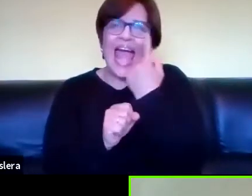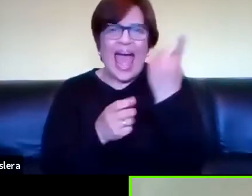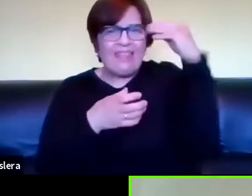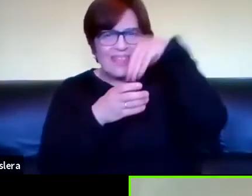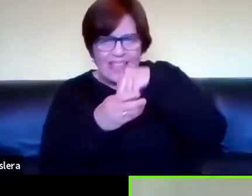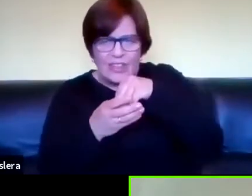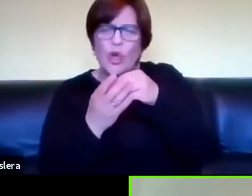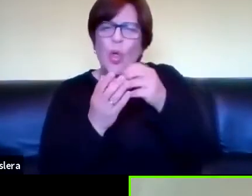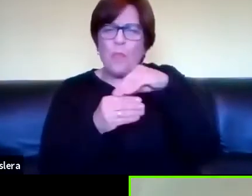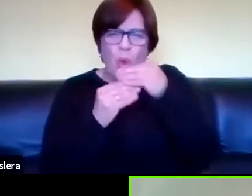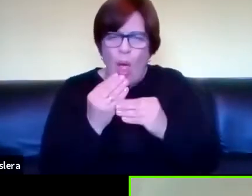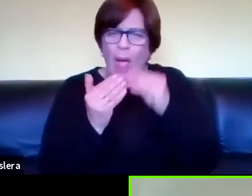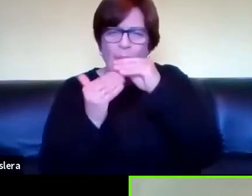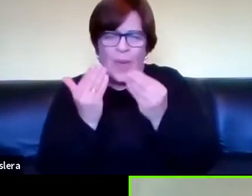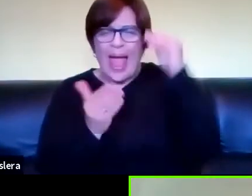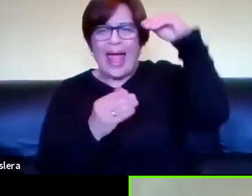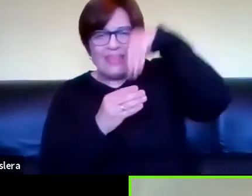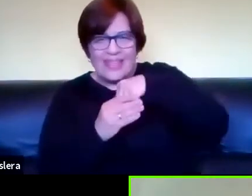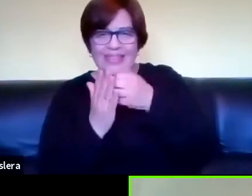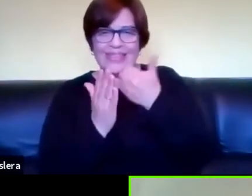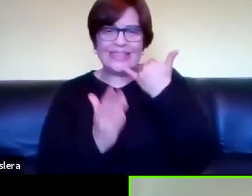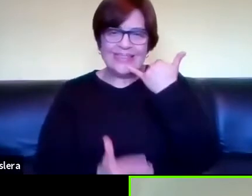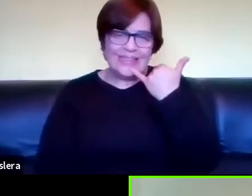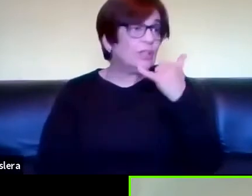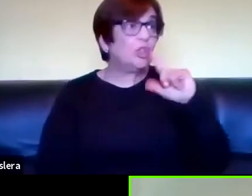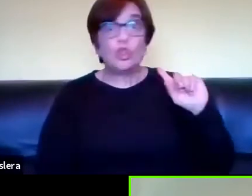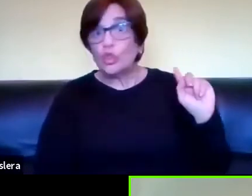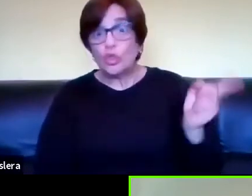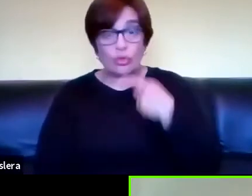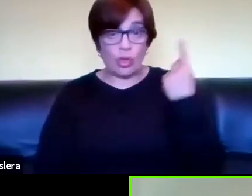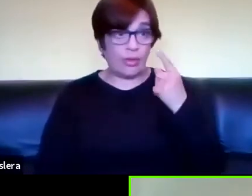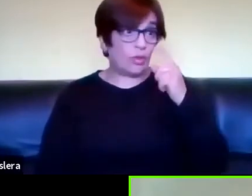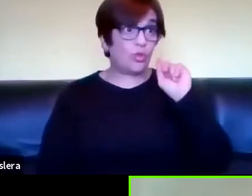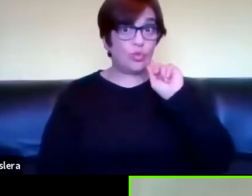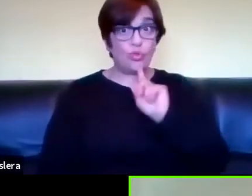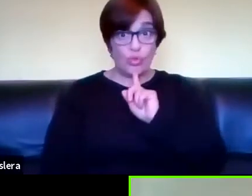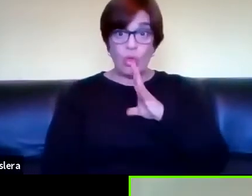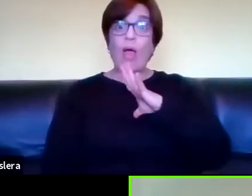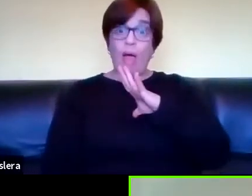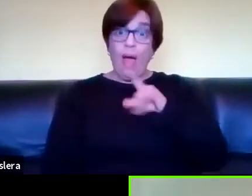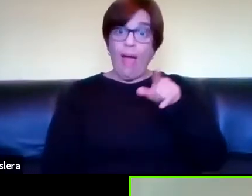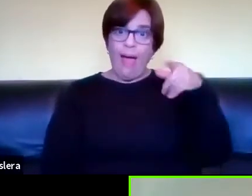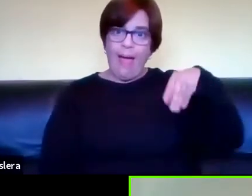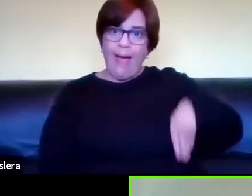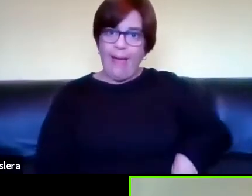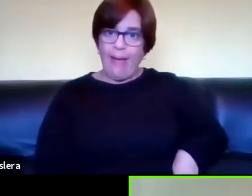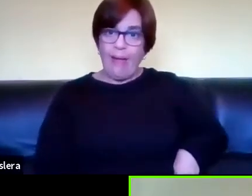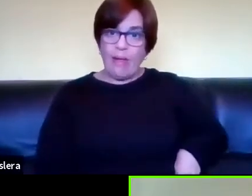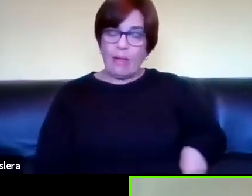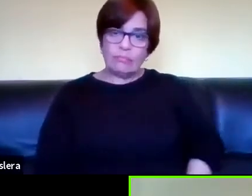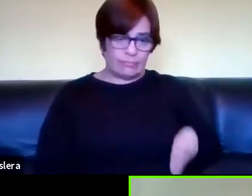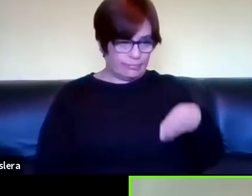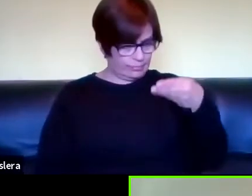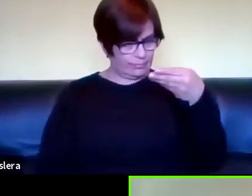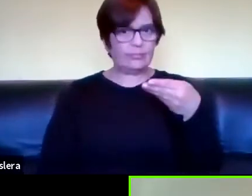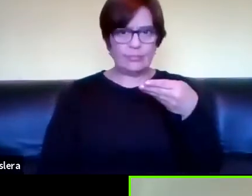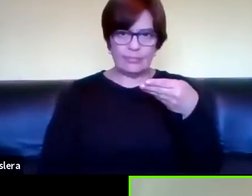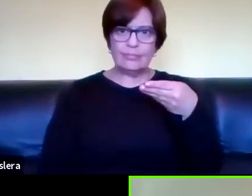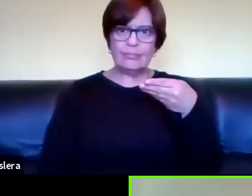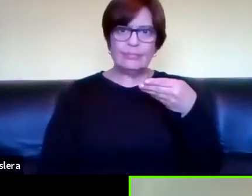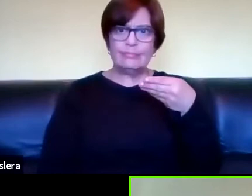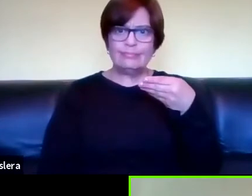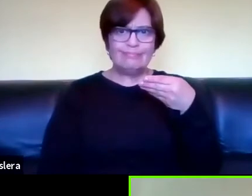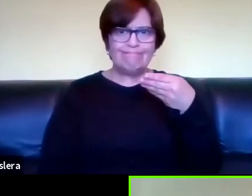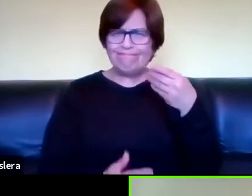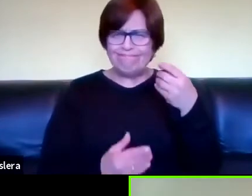esto hace que todos los integrantes de la comunidad sorda tengan en el bolsillo un super aparato